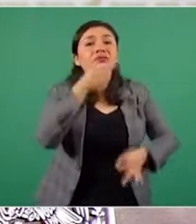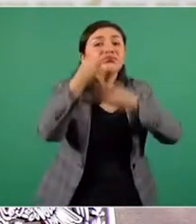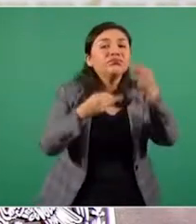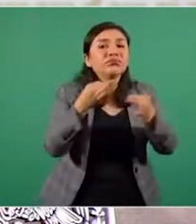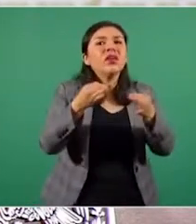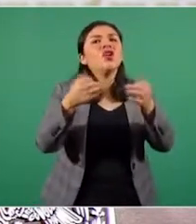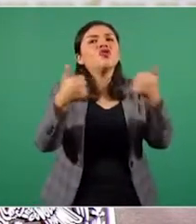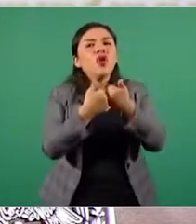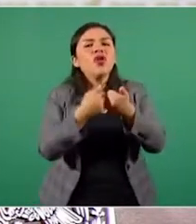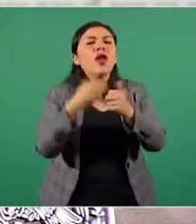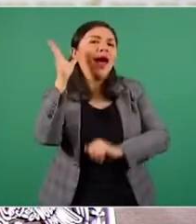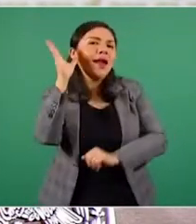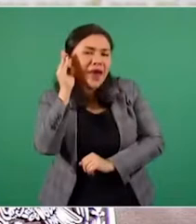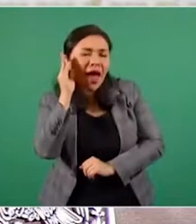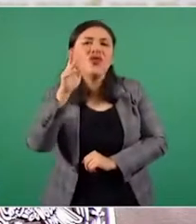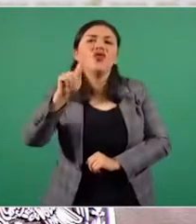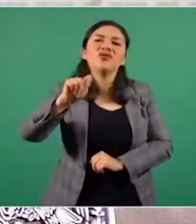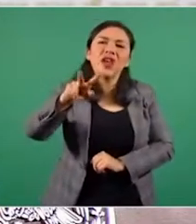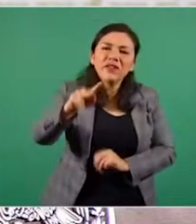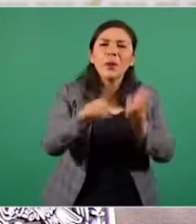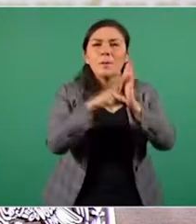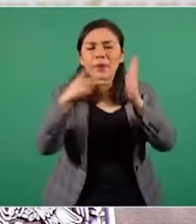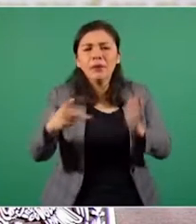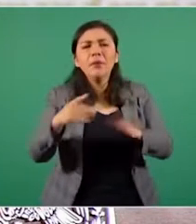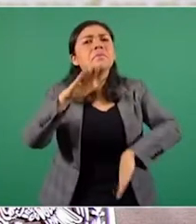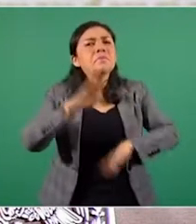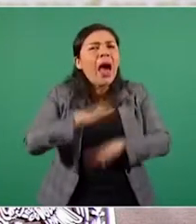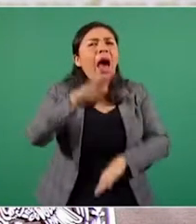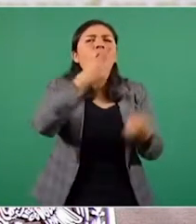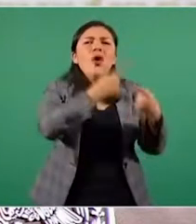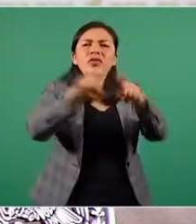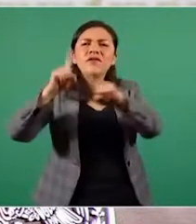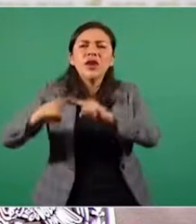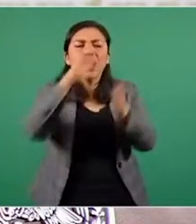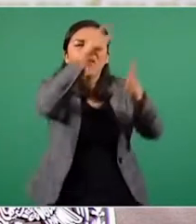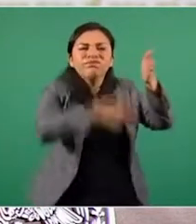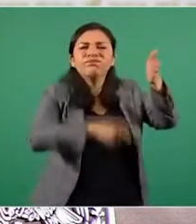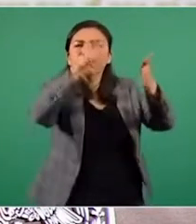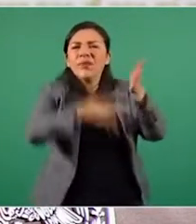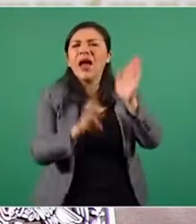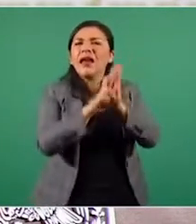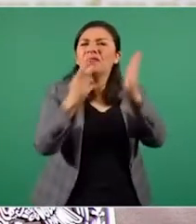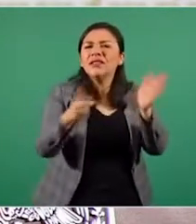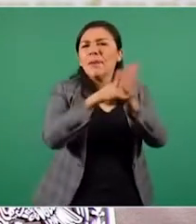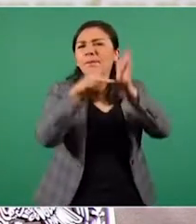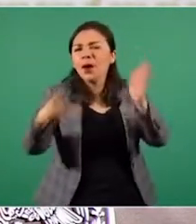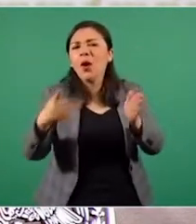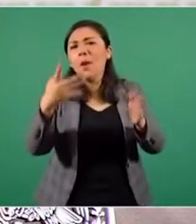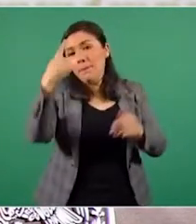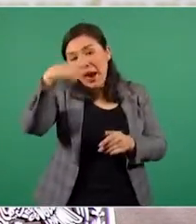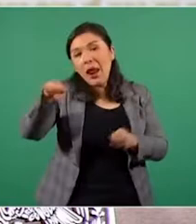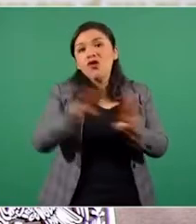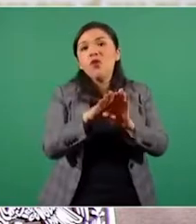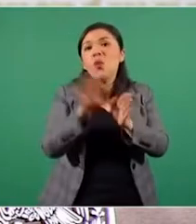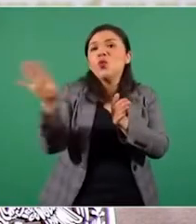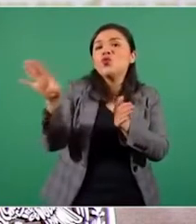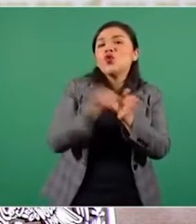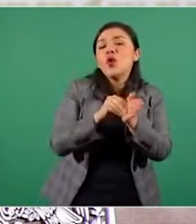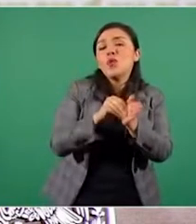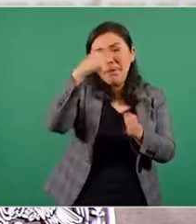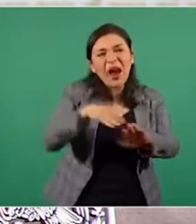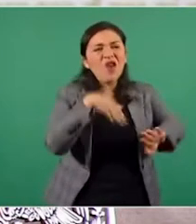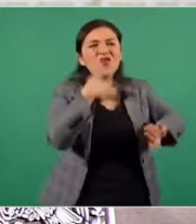además de un sinnúmero de columnas y artículos de opinión en los que se hizo eco de la crítica al